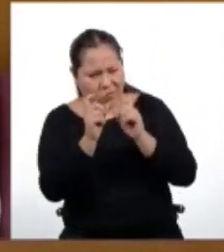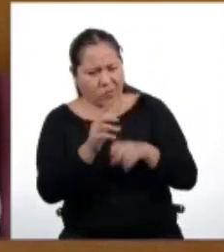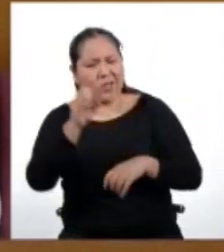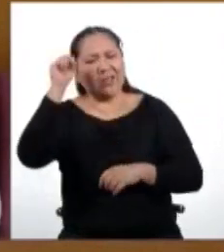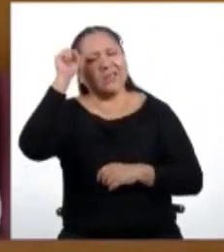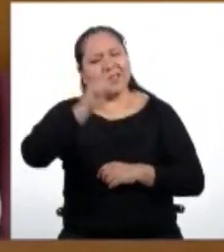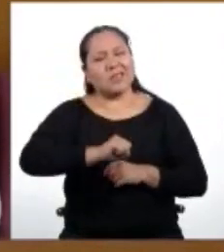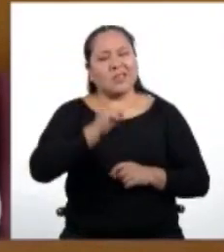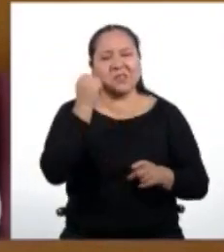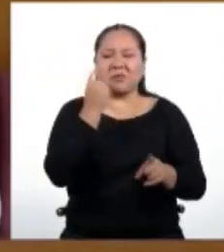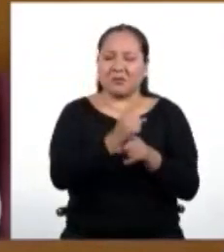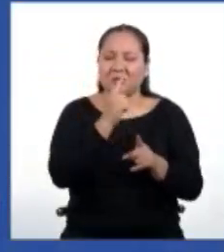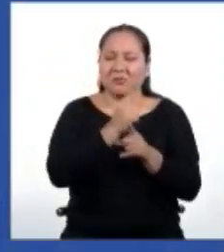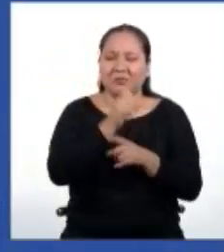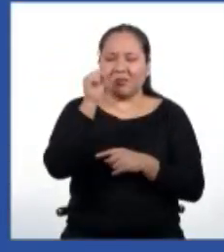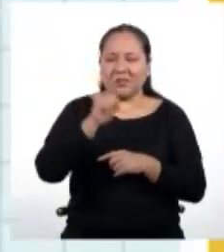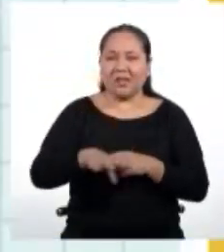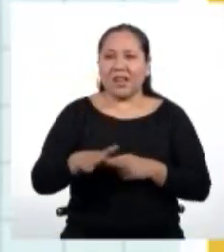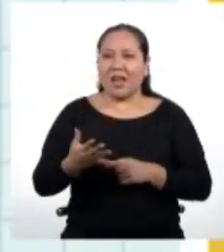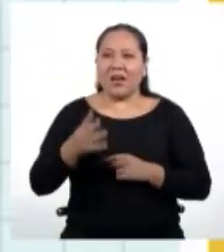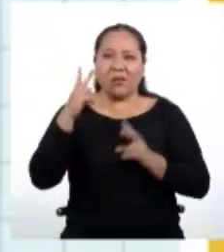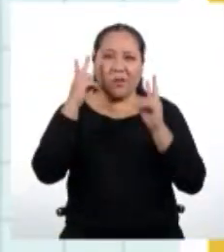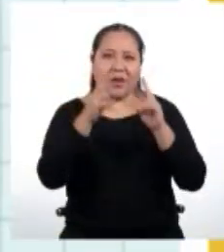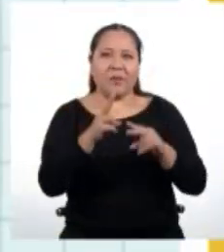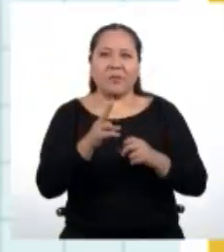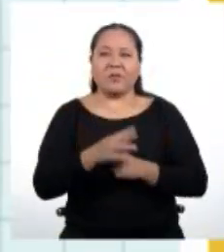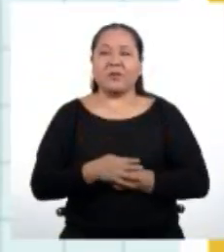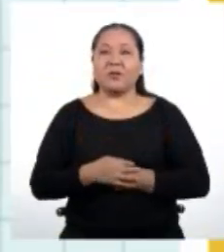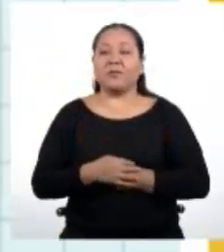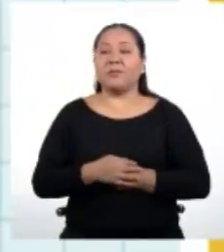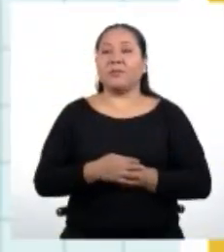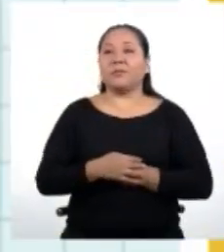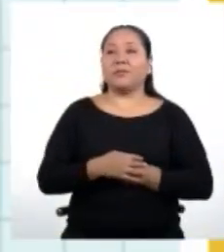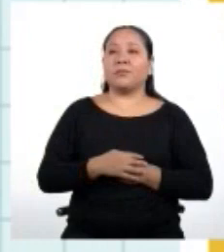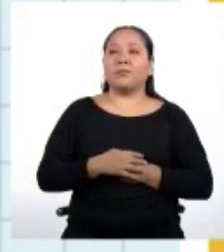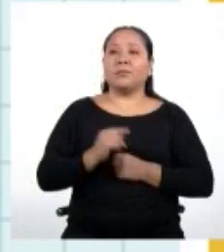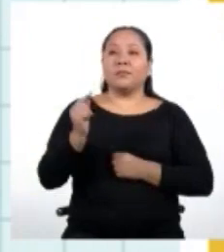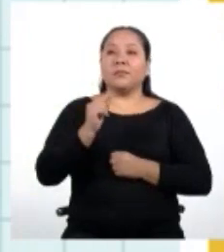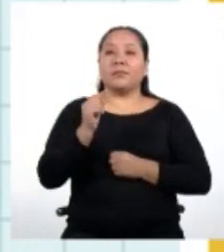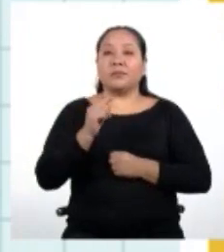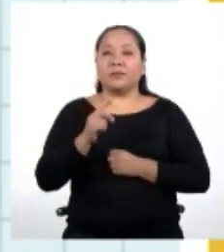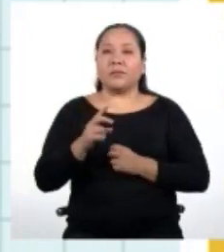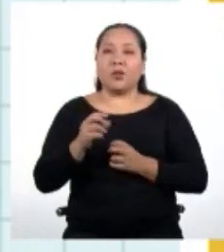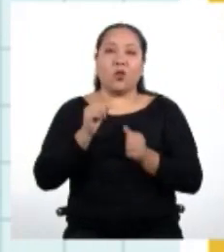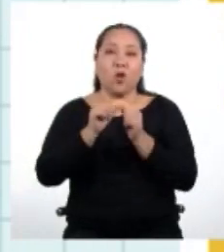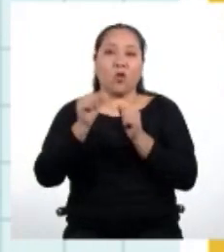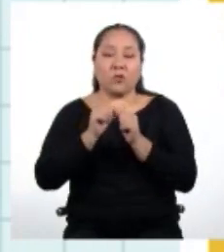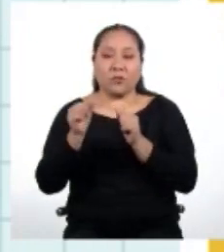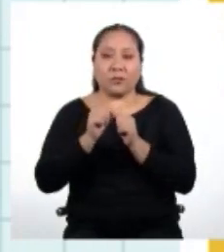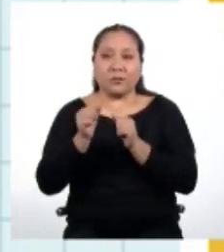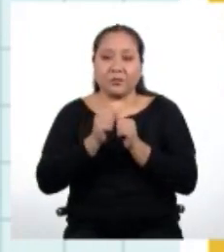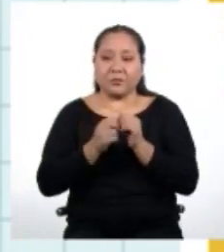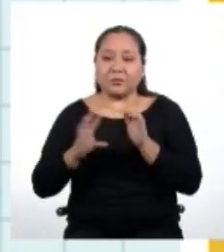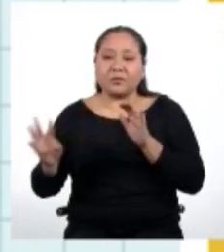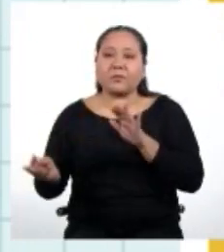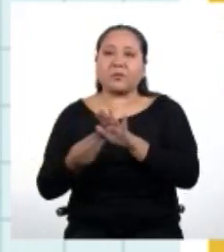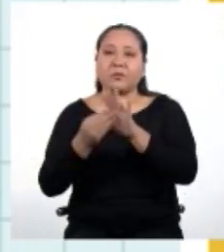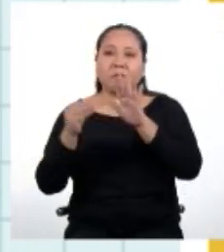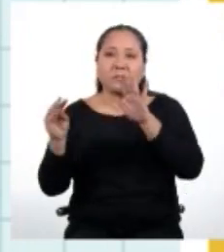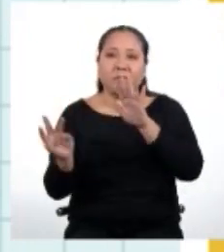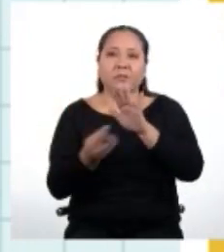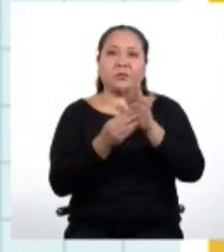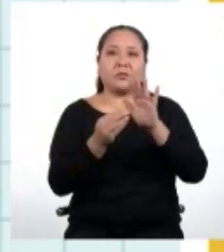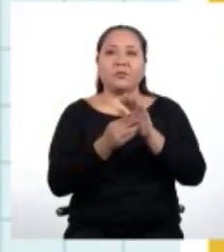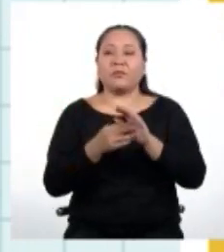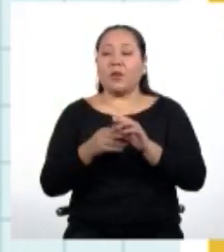existen esas progresiones. Observemos. Aquí, los valores de los términos están conformados